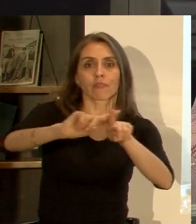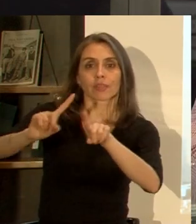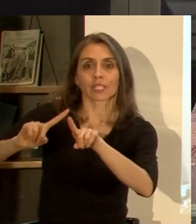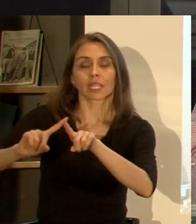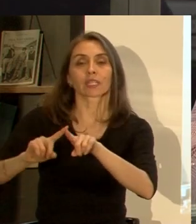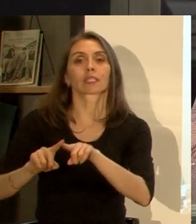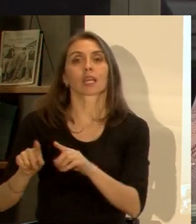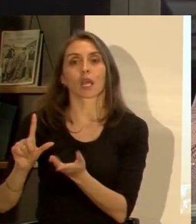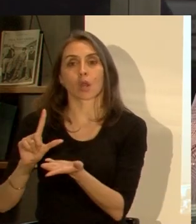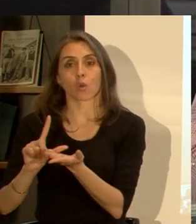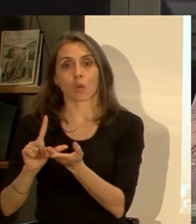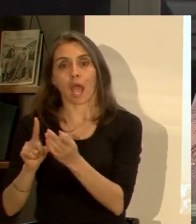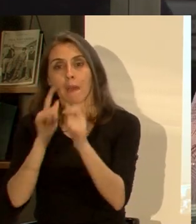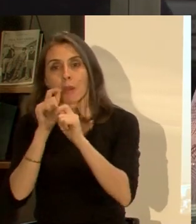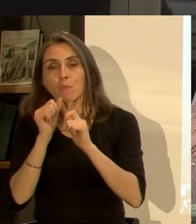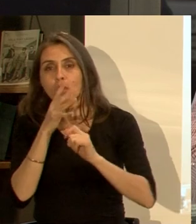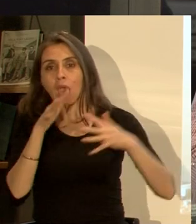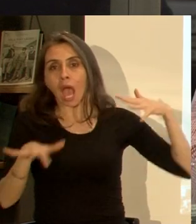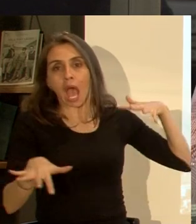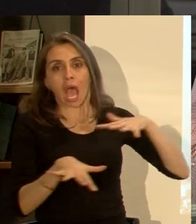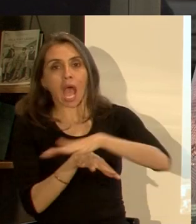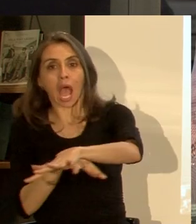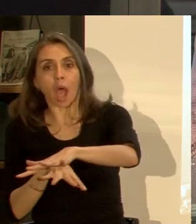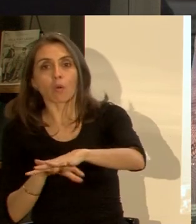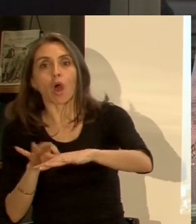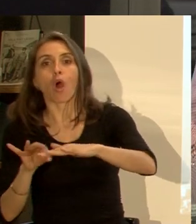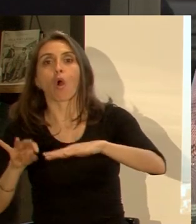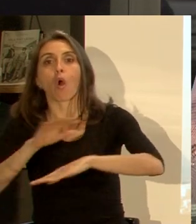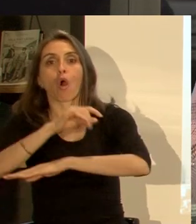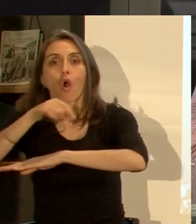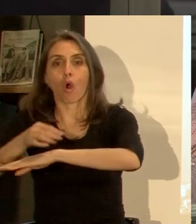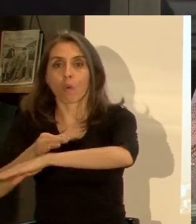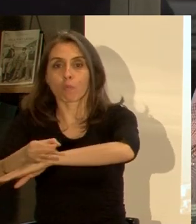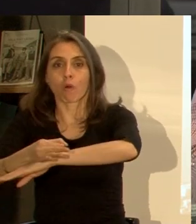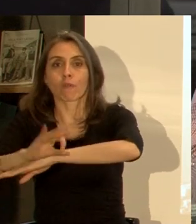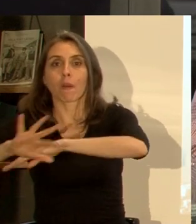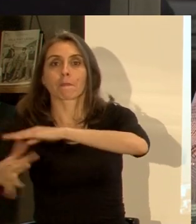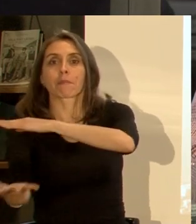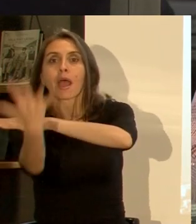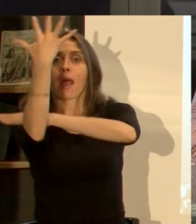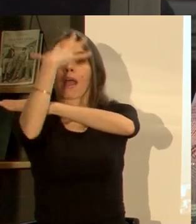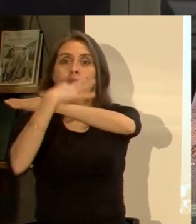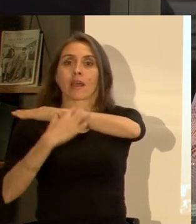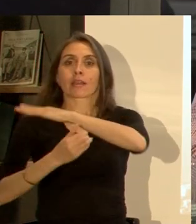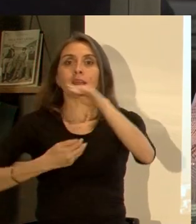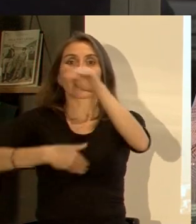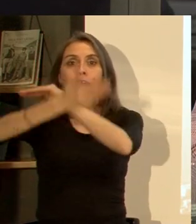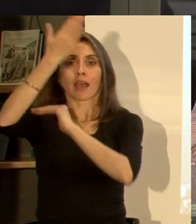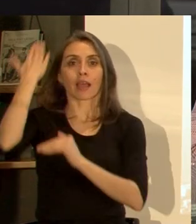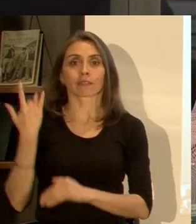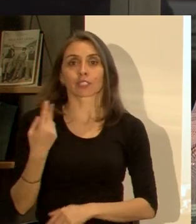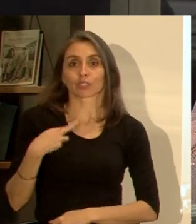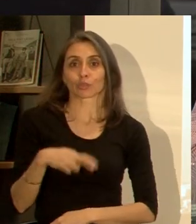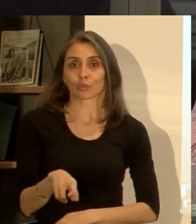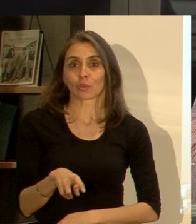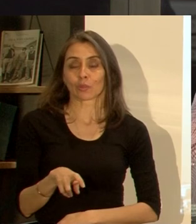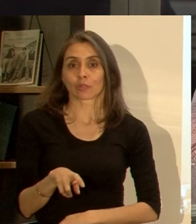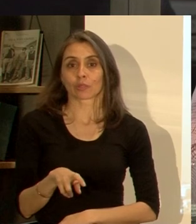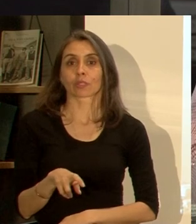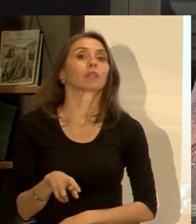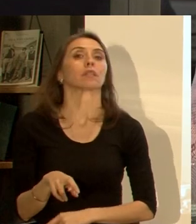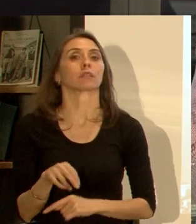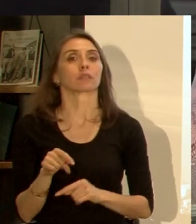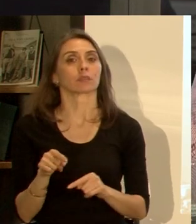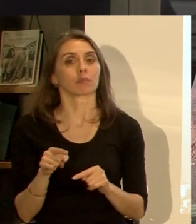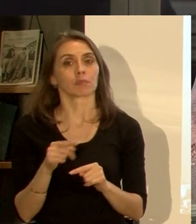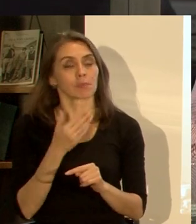caso de riesgo de una zona inundable o la zona de tsunami por ejemplo como ocurrió en el sur donde realmente se puede aplicar